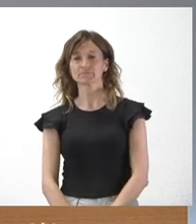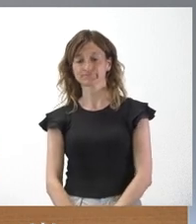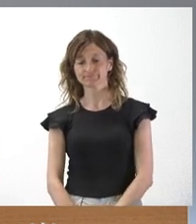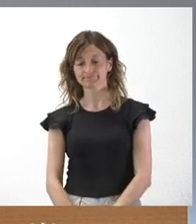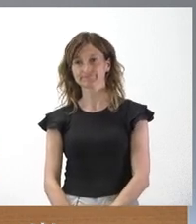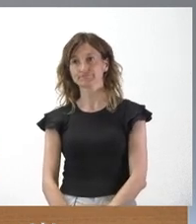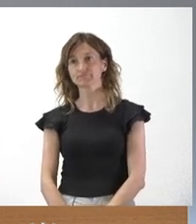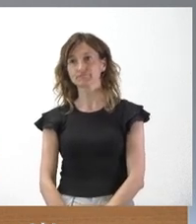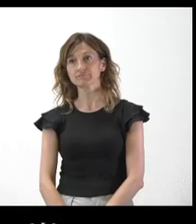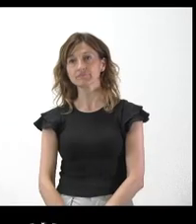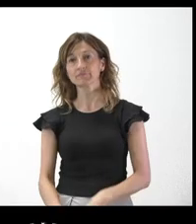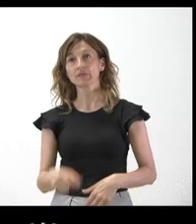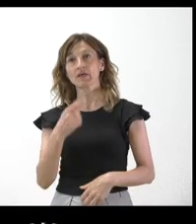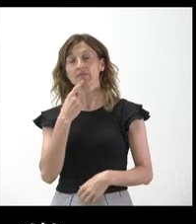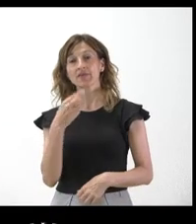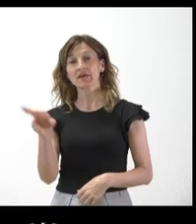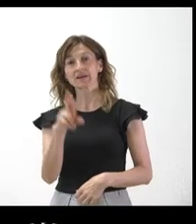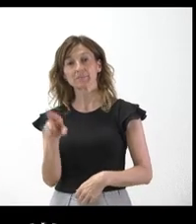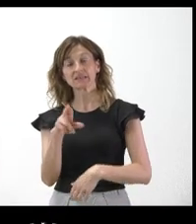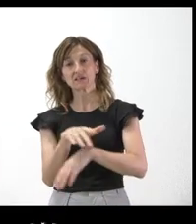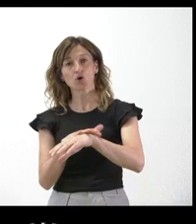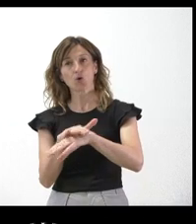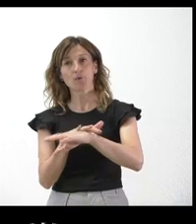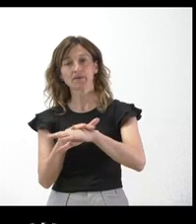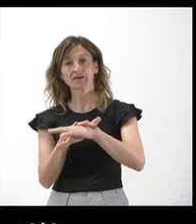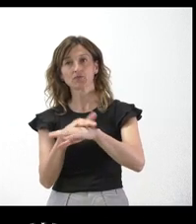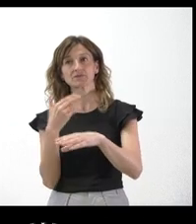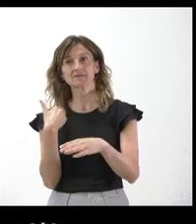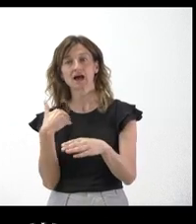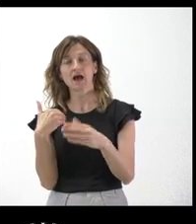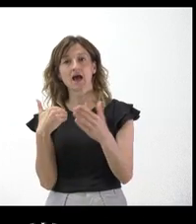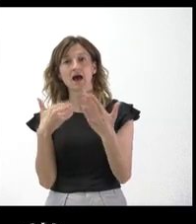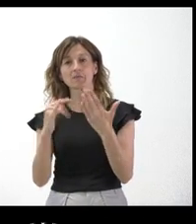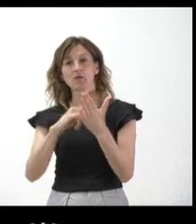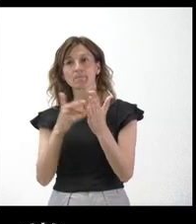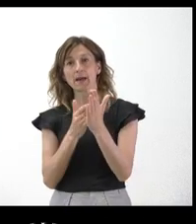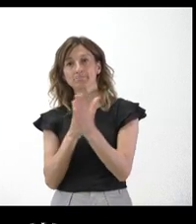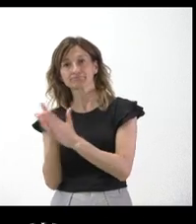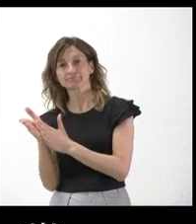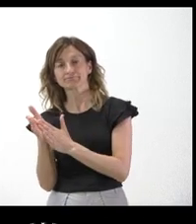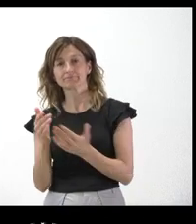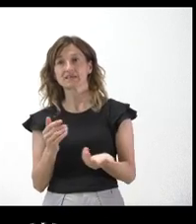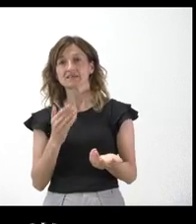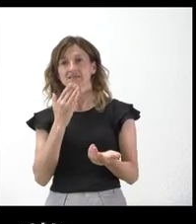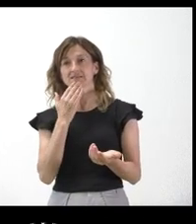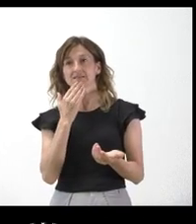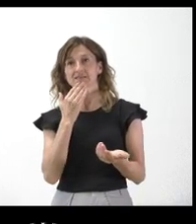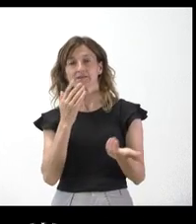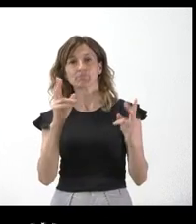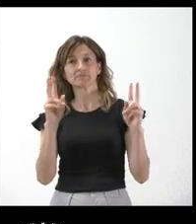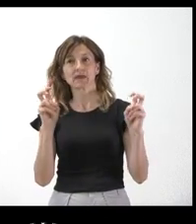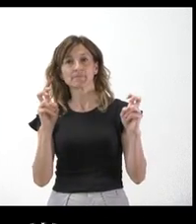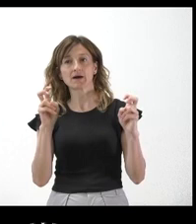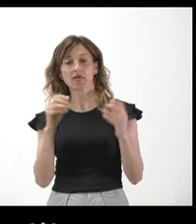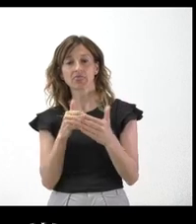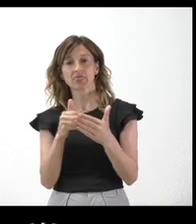Sí, insistiendo en esa situación del gobierno, no sé si ya sobre la mesa tienen algún plan B en caso de que haya ciertas sustituciones en